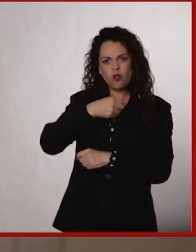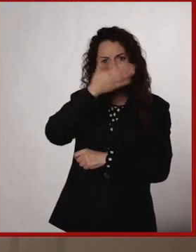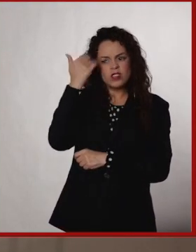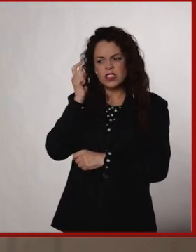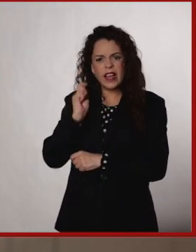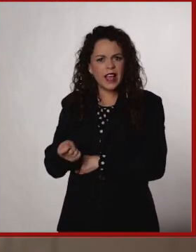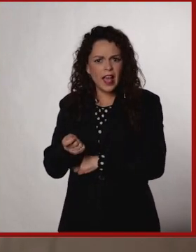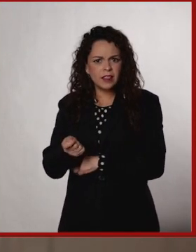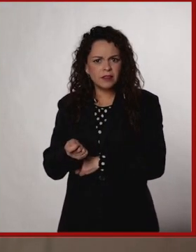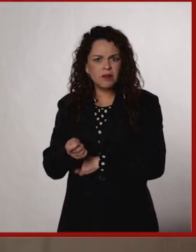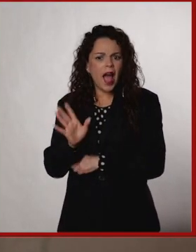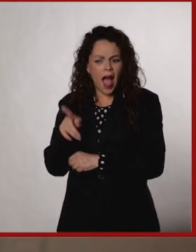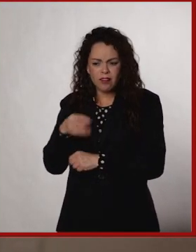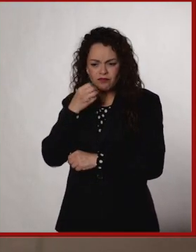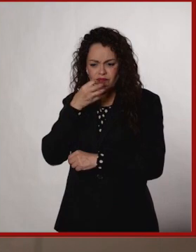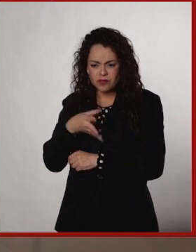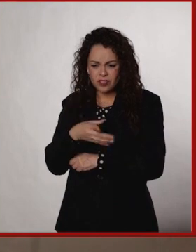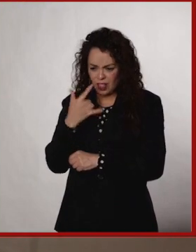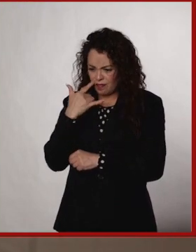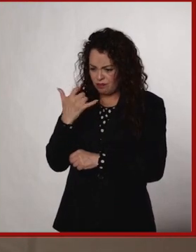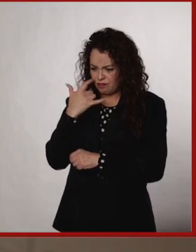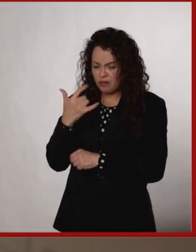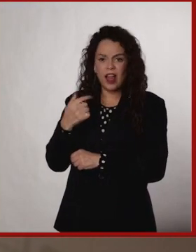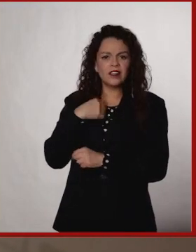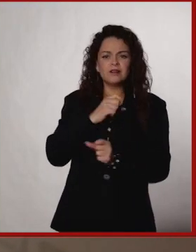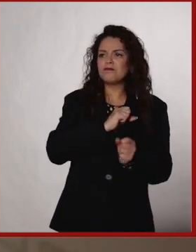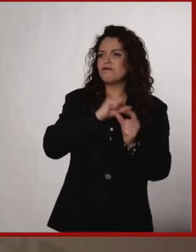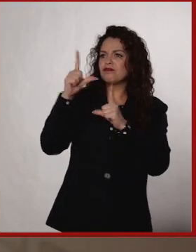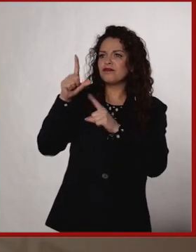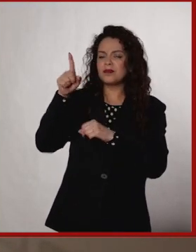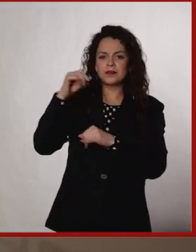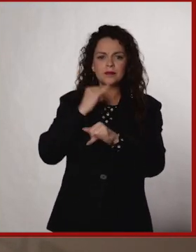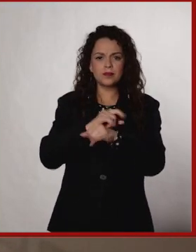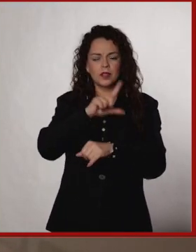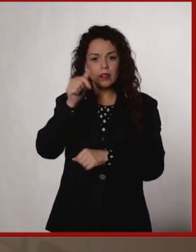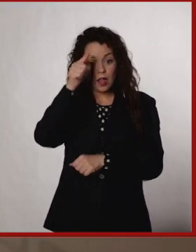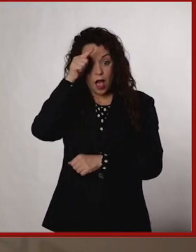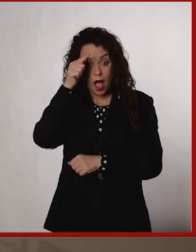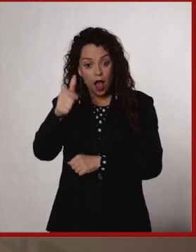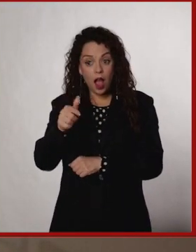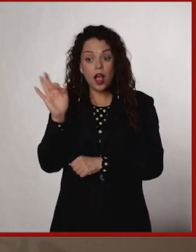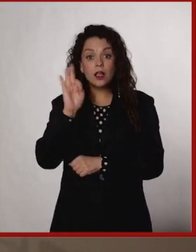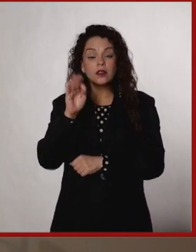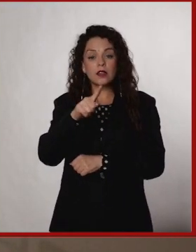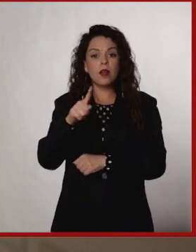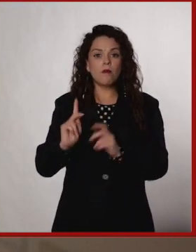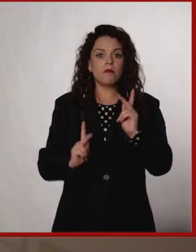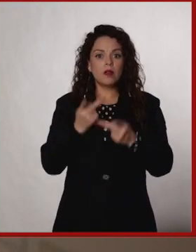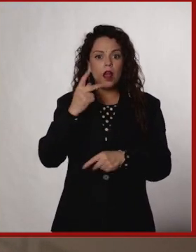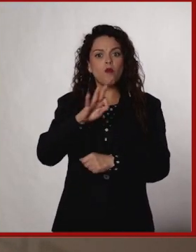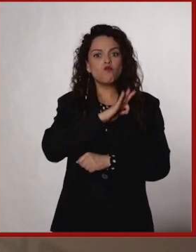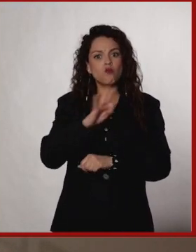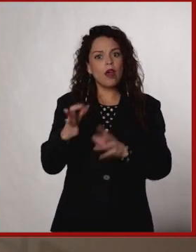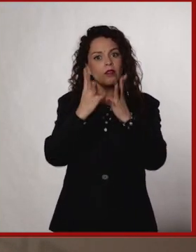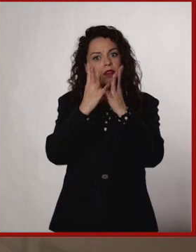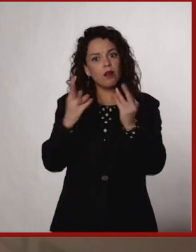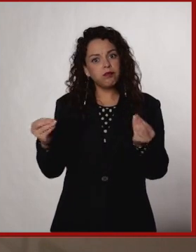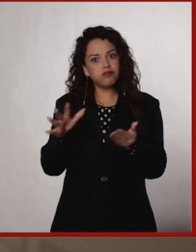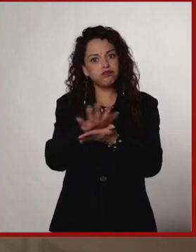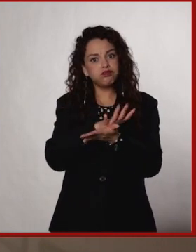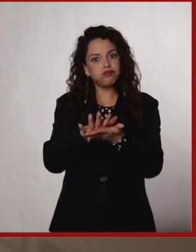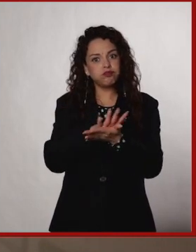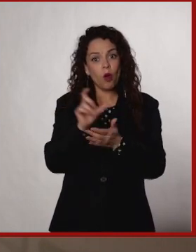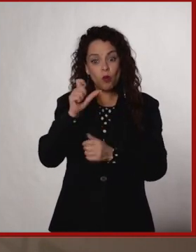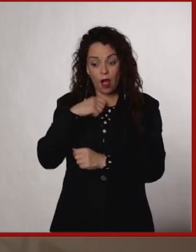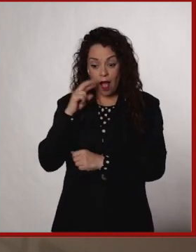tomo una foto, porque no sé ni lo que es, ¿no? Y nada más así de, ah, pues esto me da curiosidad. Y lo subo y resulta que es una planta que está en peligro de extinción. Y entonces